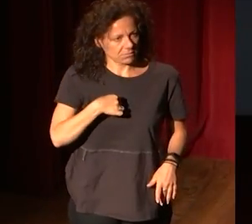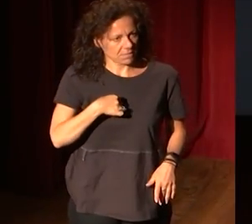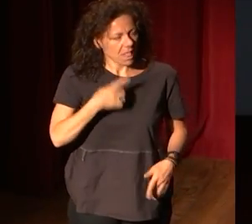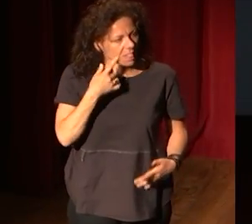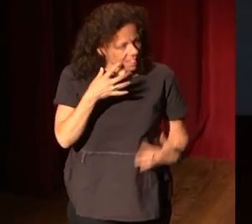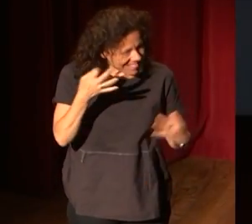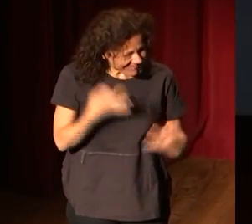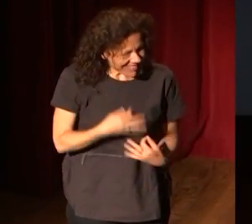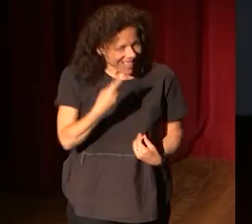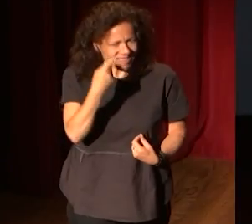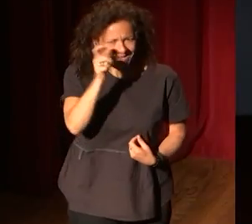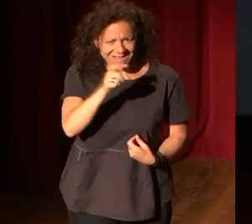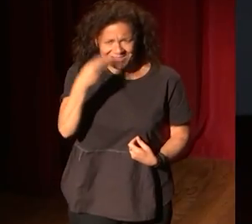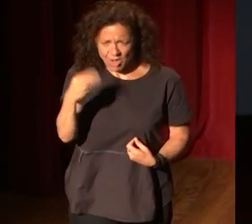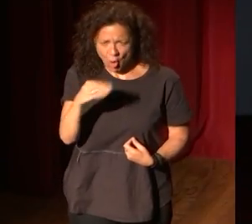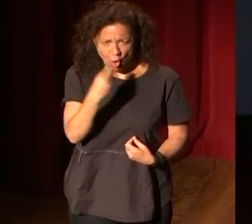de verdad que los jóvenes